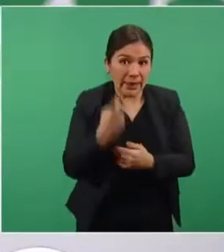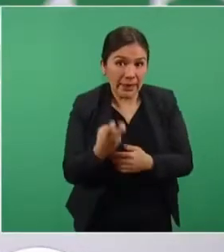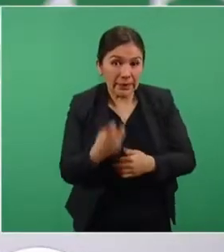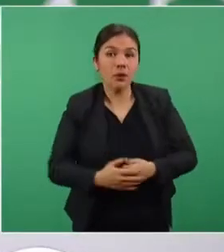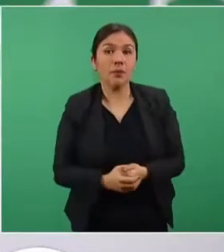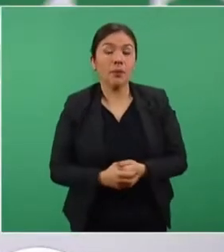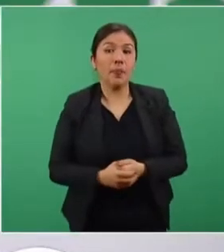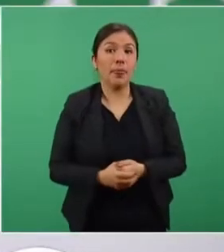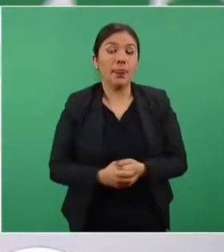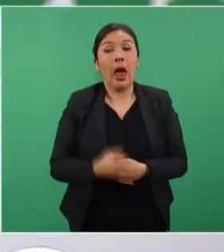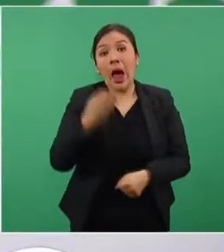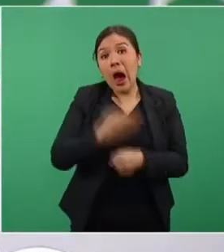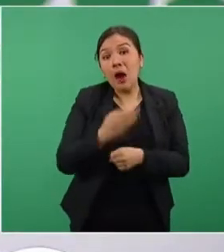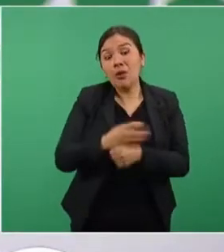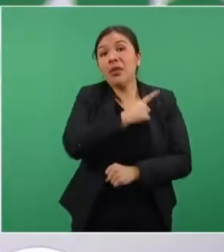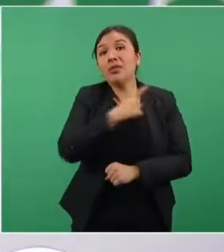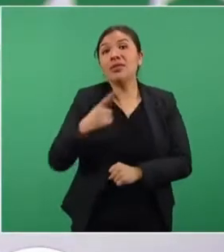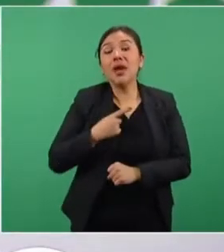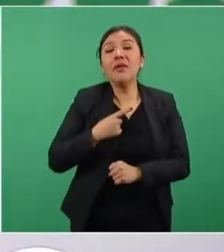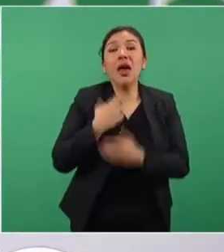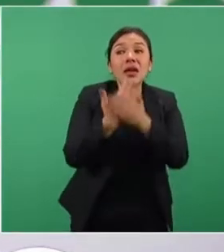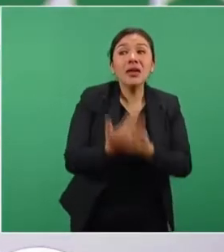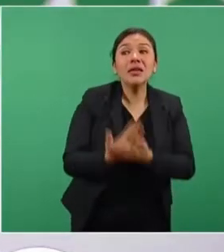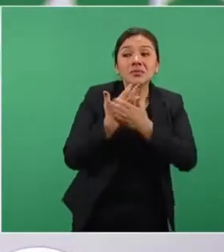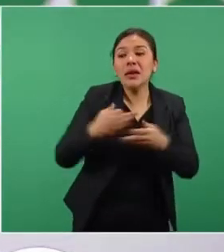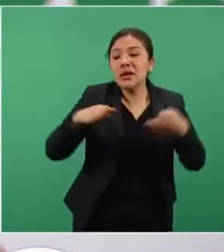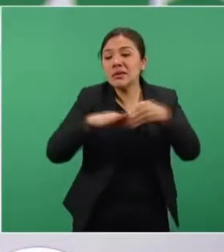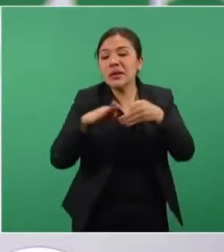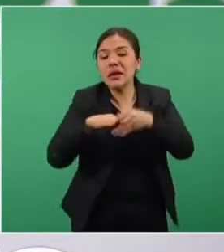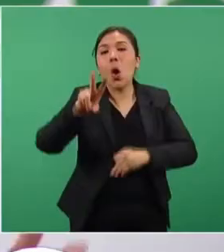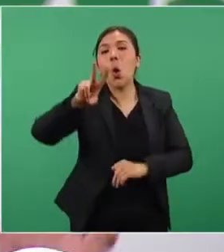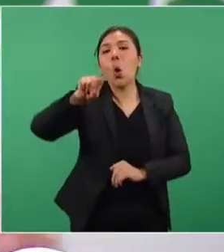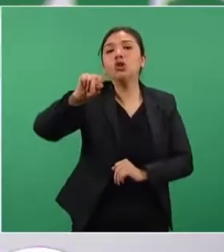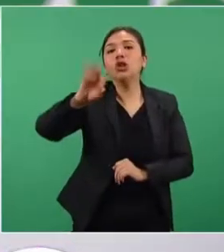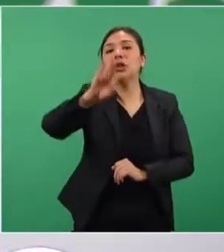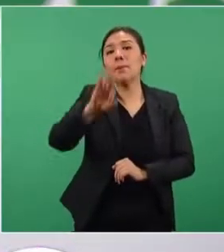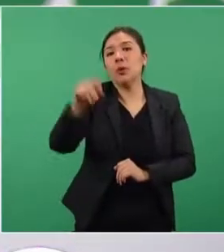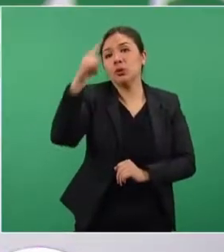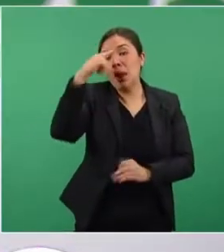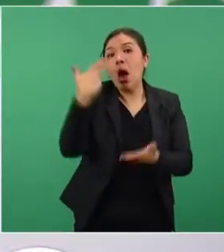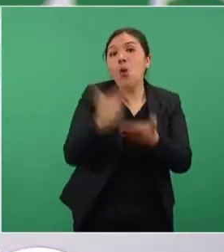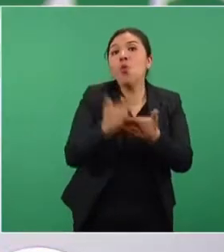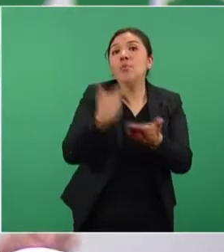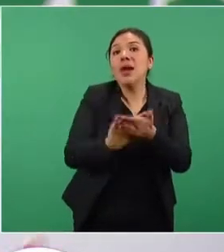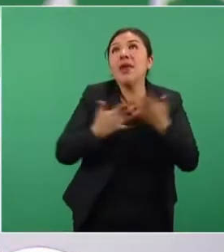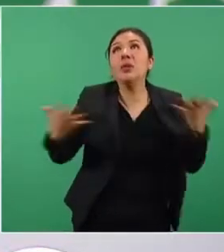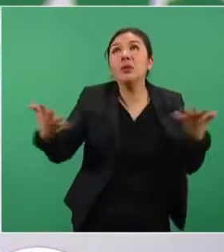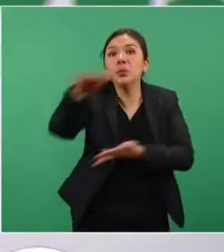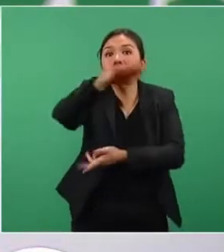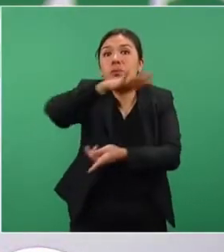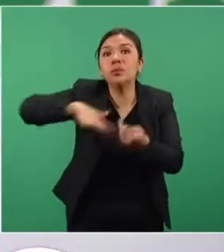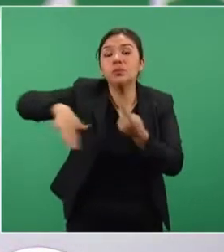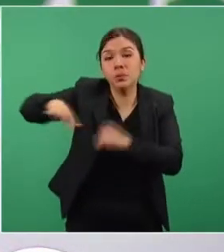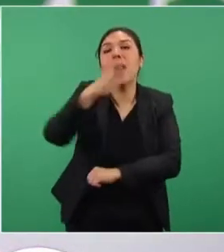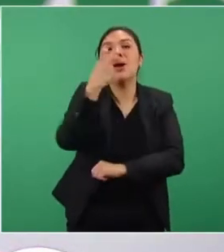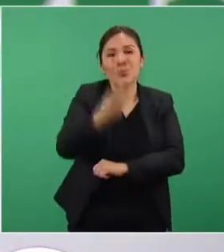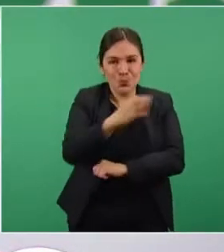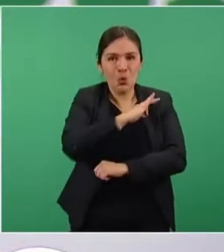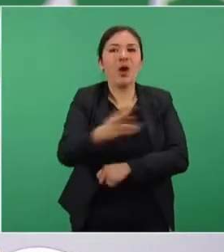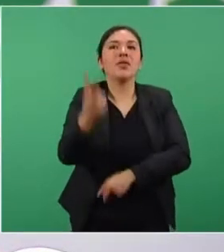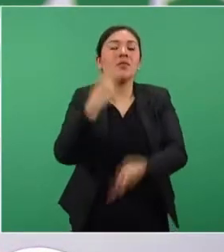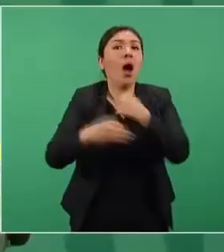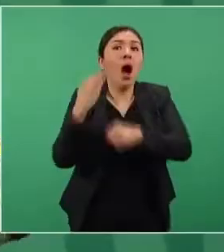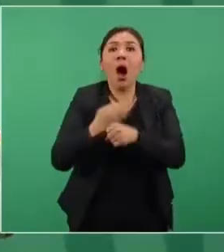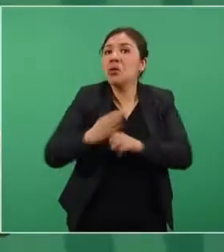La situación es que debe de tener 80 por ciento aproximadamente de humedad del ambiente para poder generar eso, no se han dado